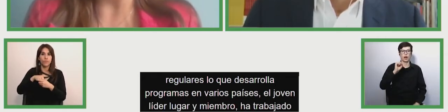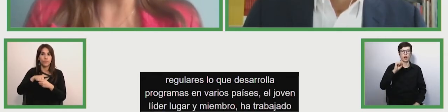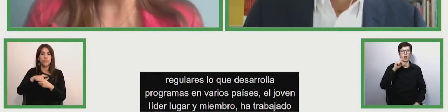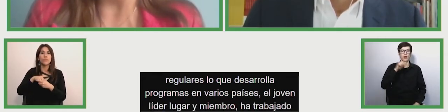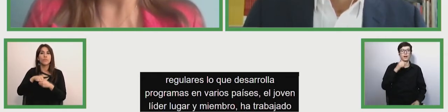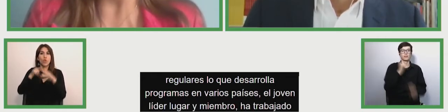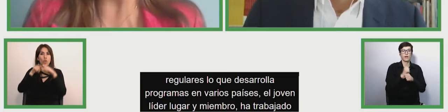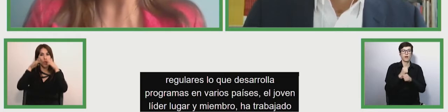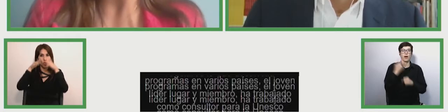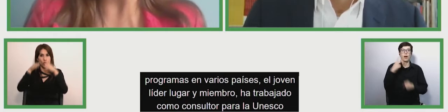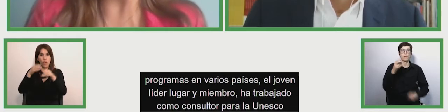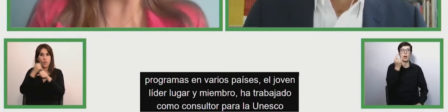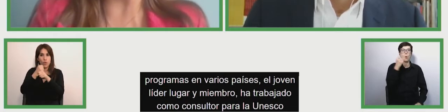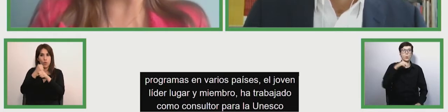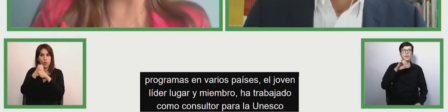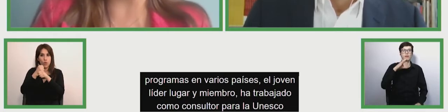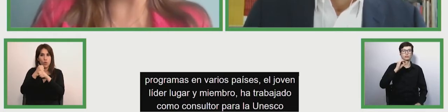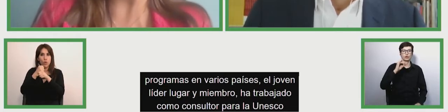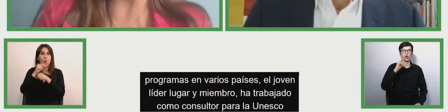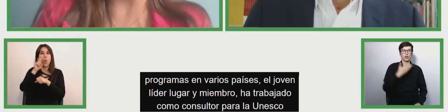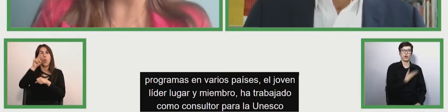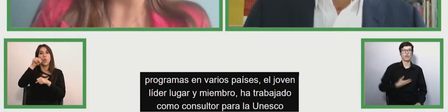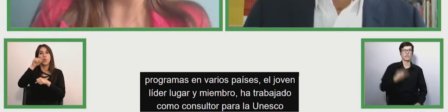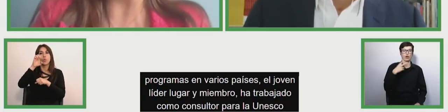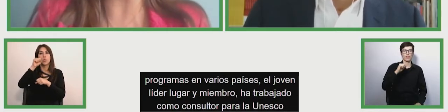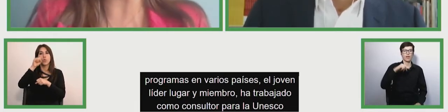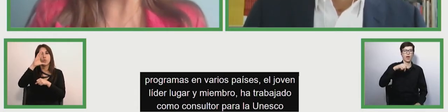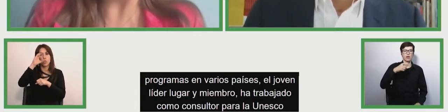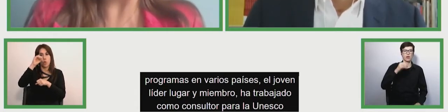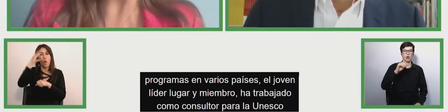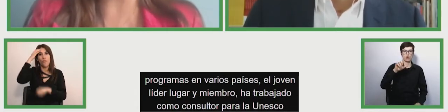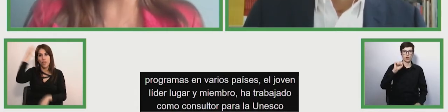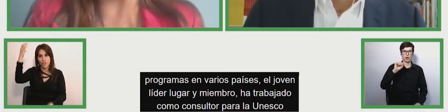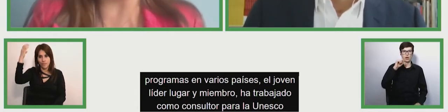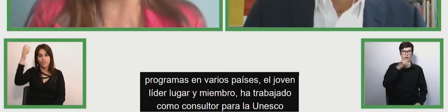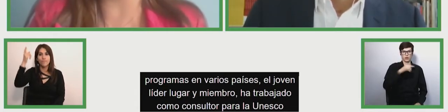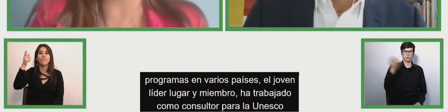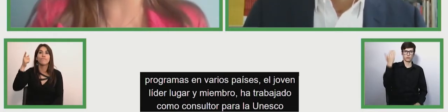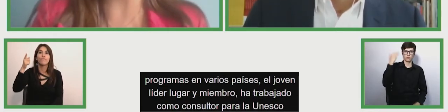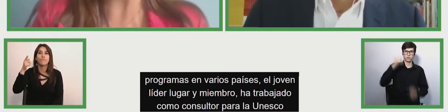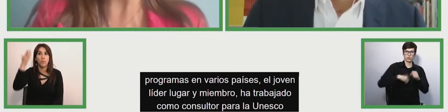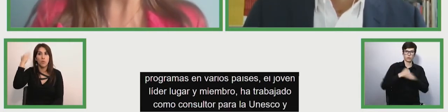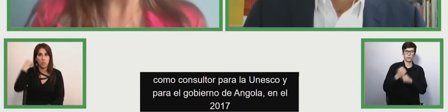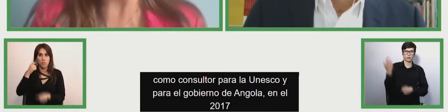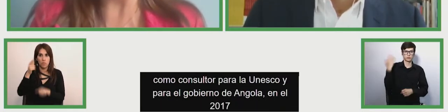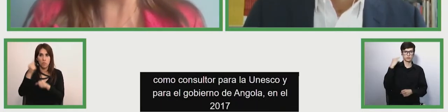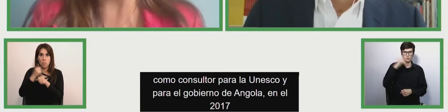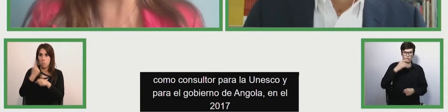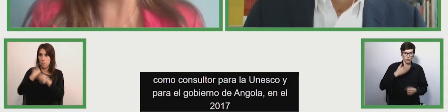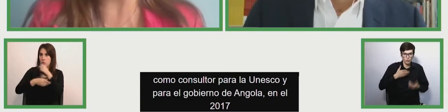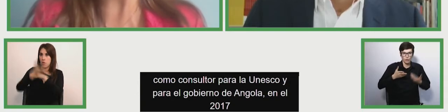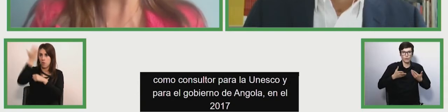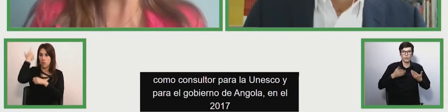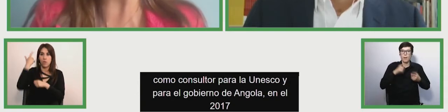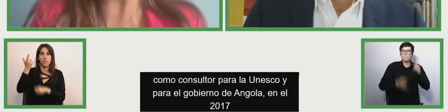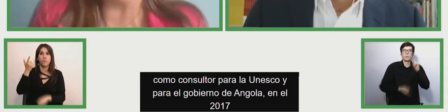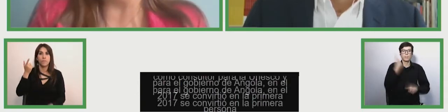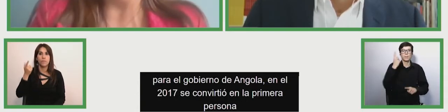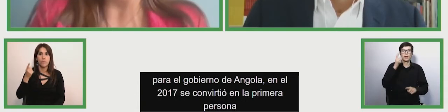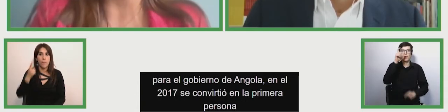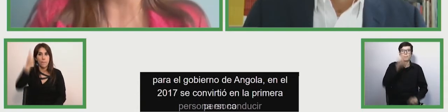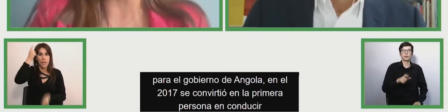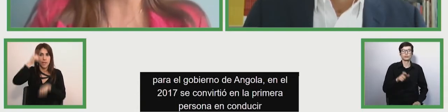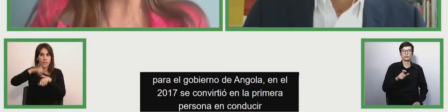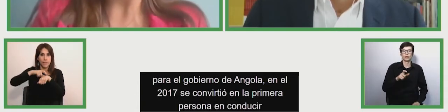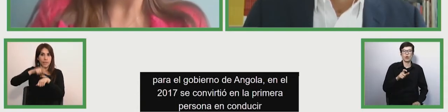Angola en el 2017 se convirtió en la primera persona en conducir un coche de carreras con la mente